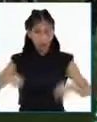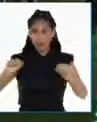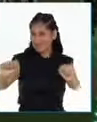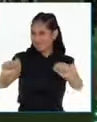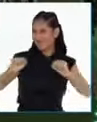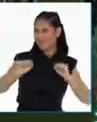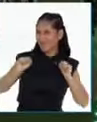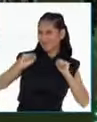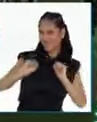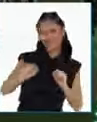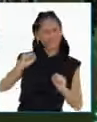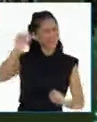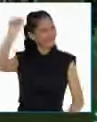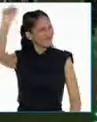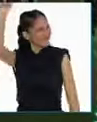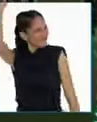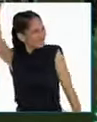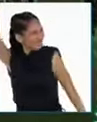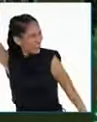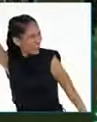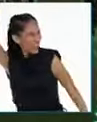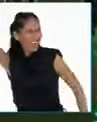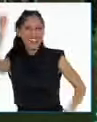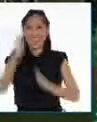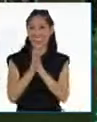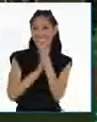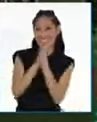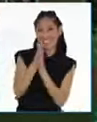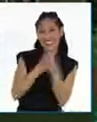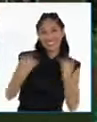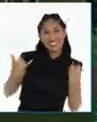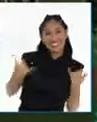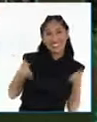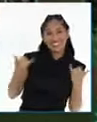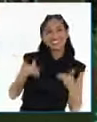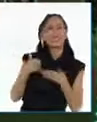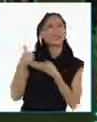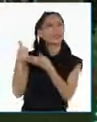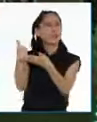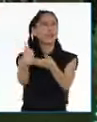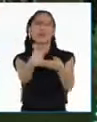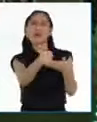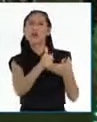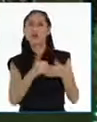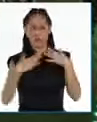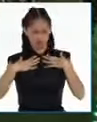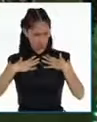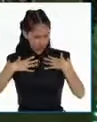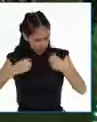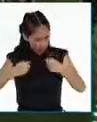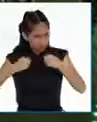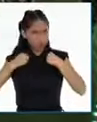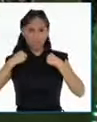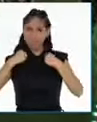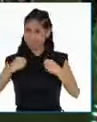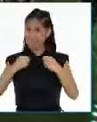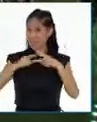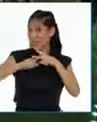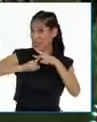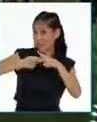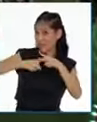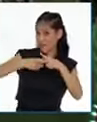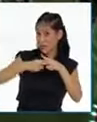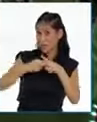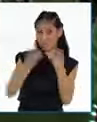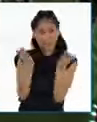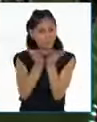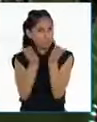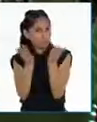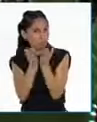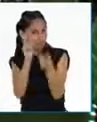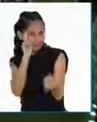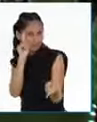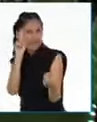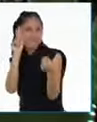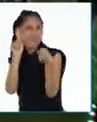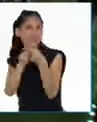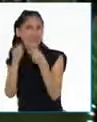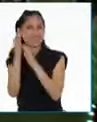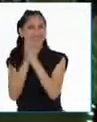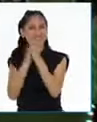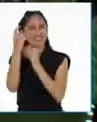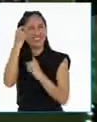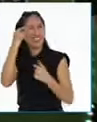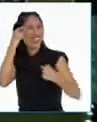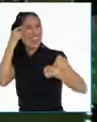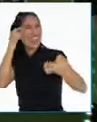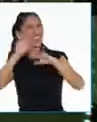estirarnos y divertirnos. Esto nos ayuda a tener más energía para empezar nuestras actividades y retos con la mente y el